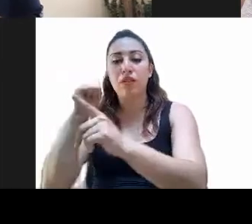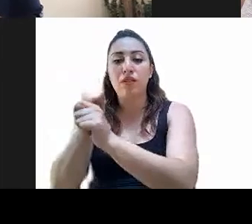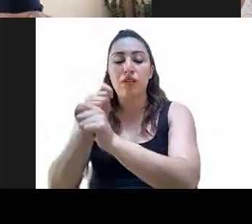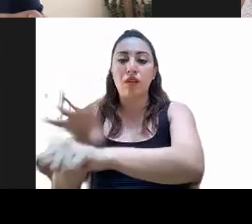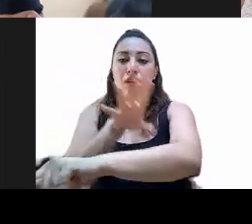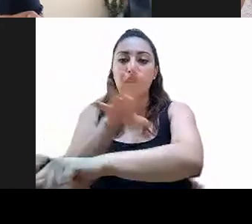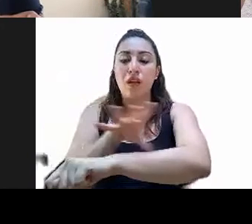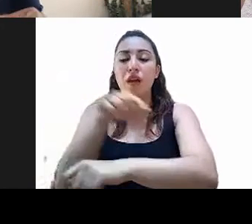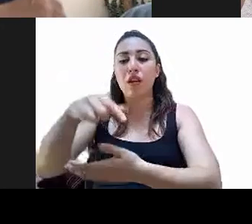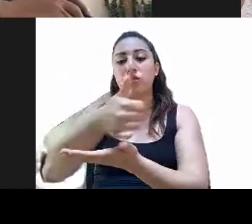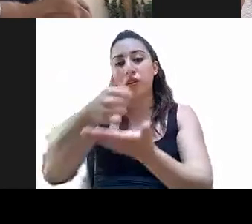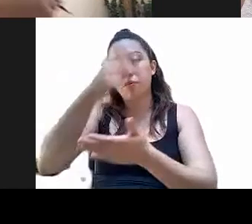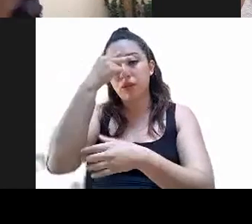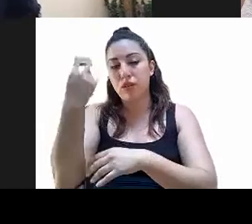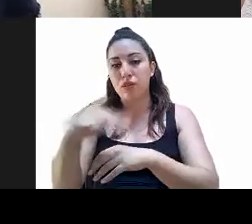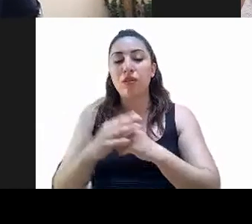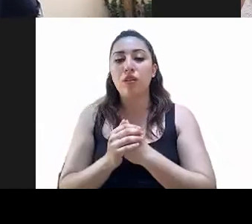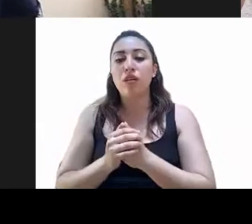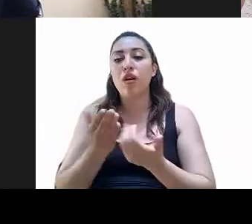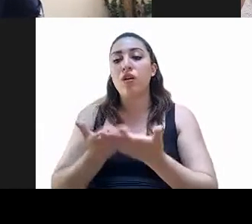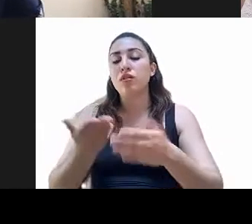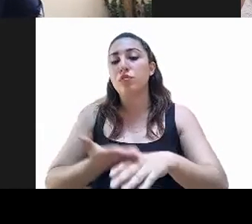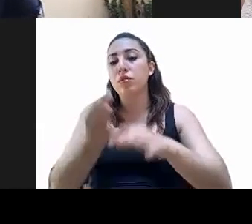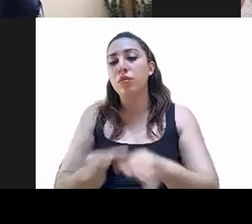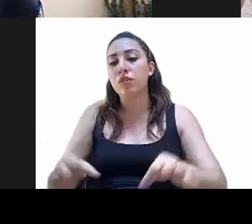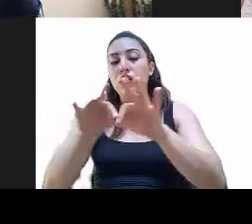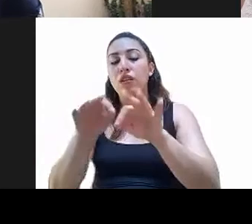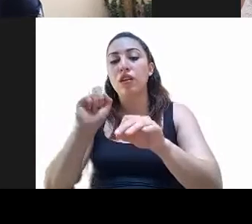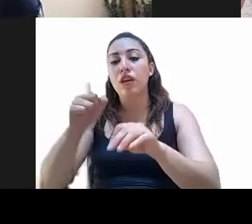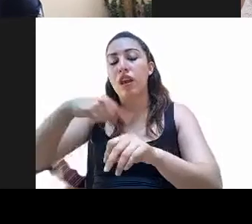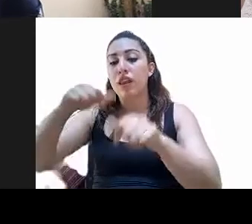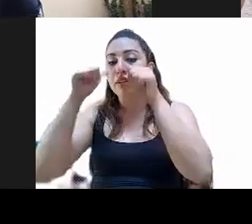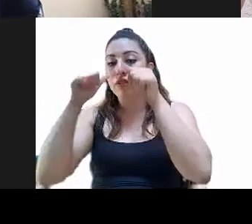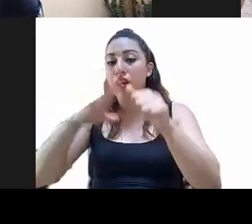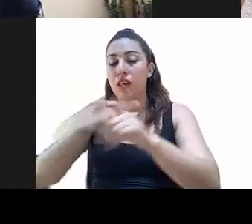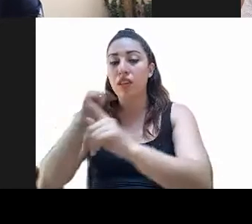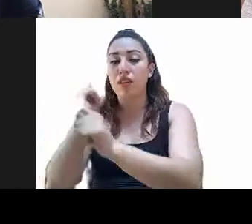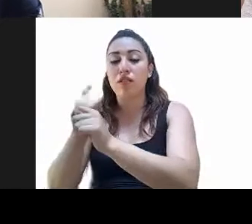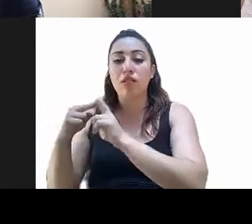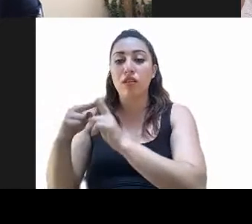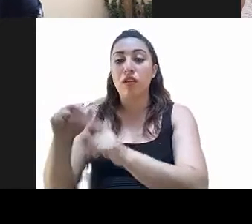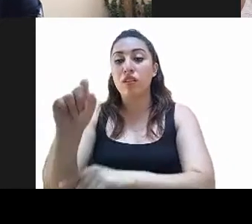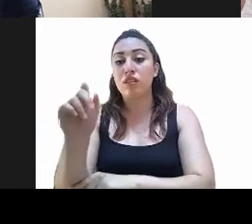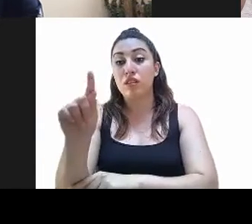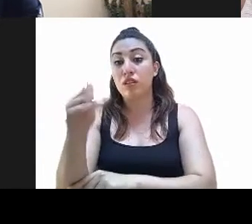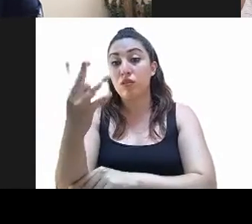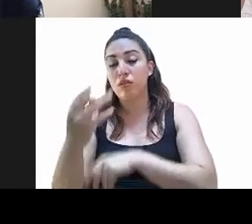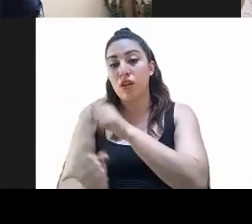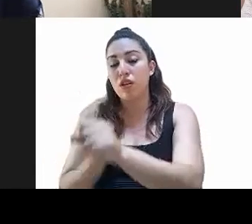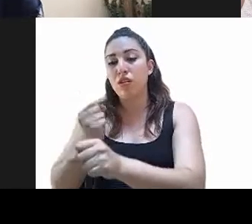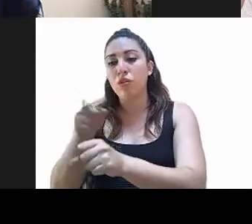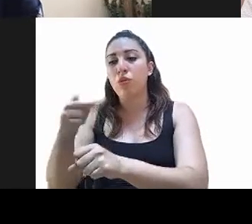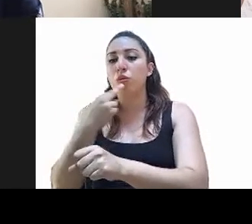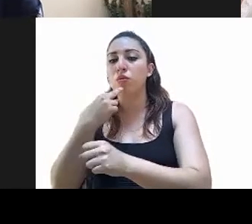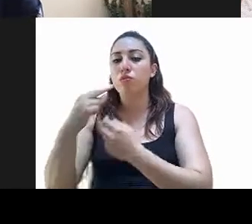Ciudad de México. Al respecto, es preciso señalar que el servicio de transportes eléctricos a lo largo de sus 74 años de servicio ha sido un sistema de transporte que se ha